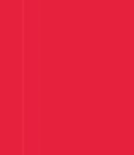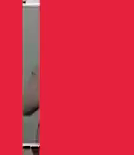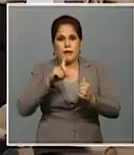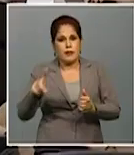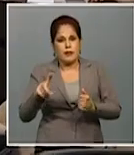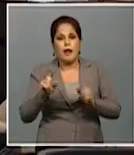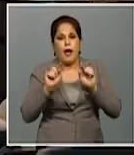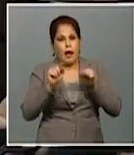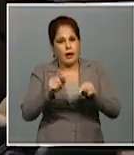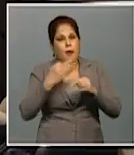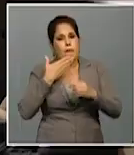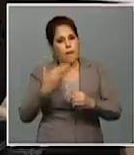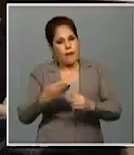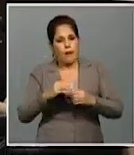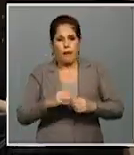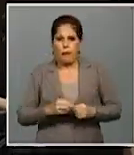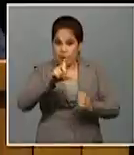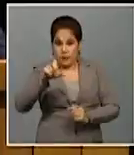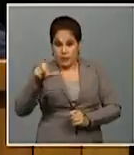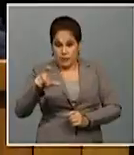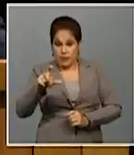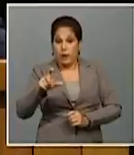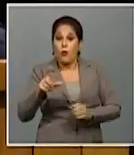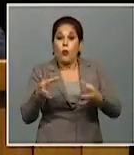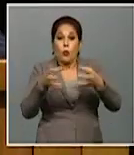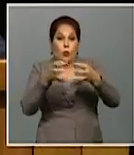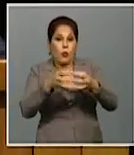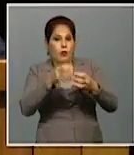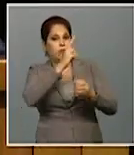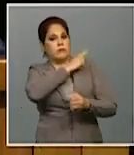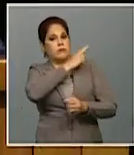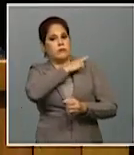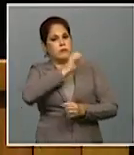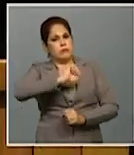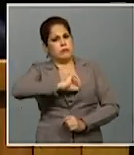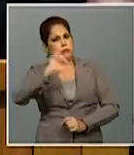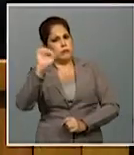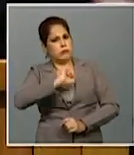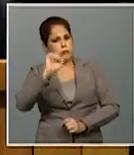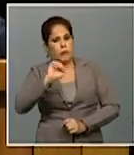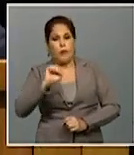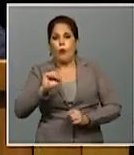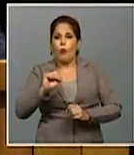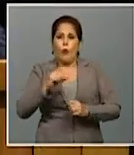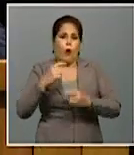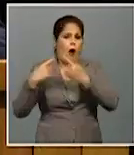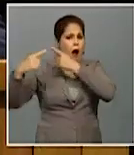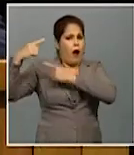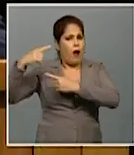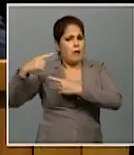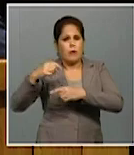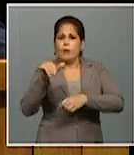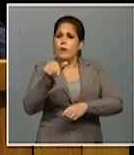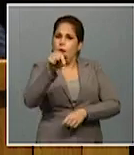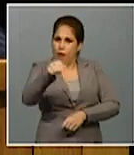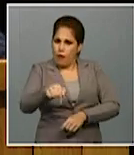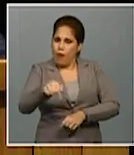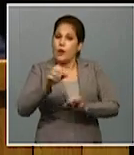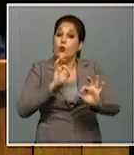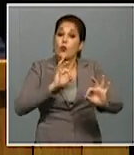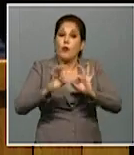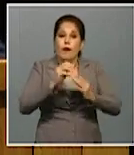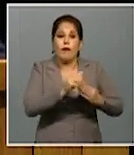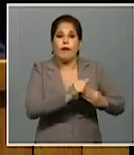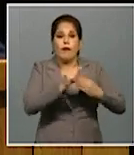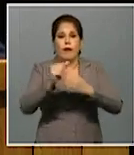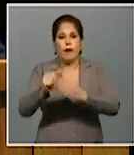Hoy le corresponde al partido consolidar la autoridad ganada por los méritos de la generación histórica y preservar el